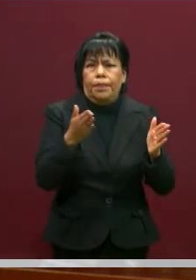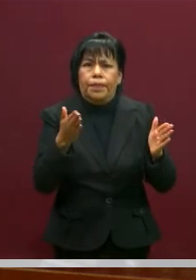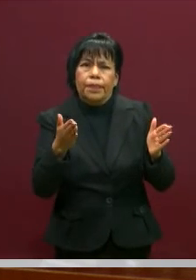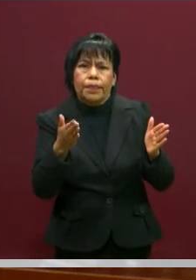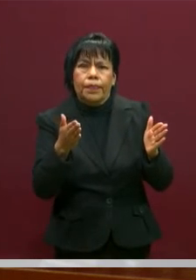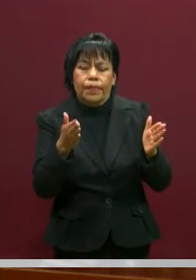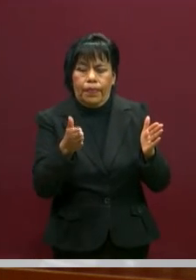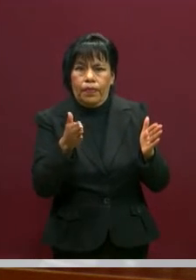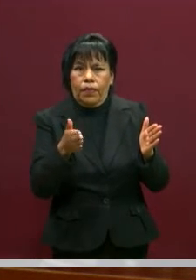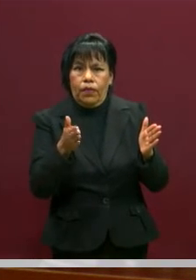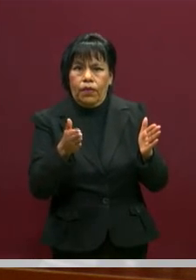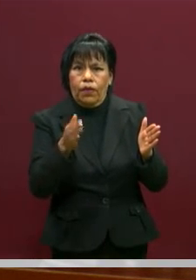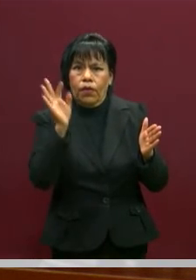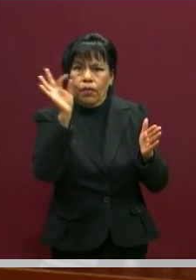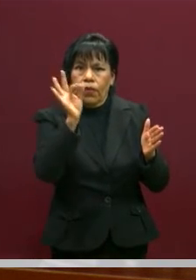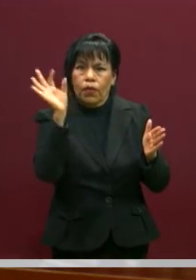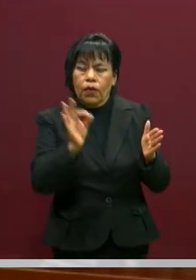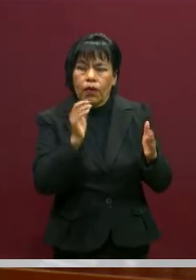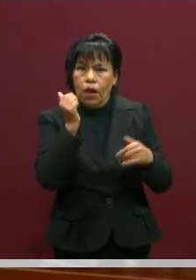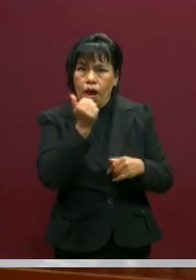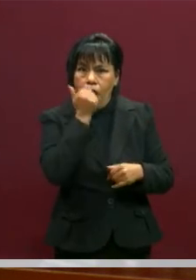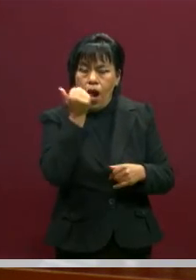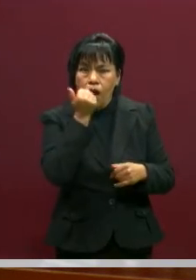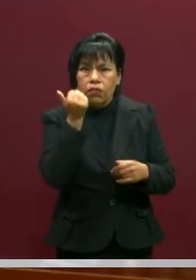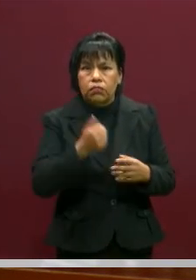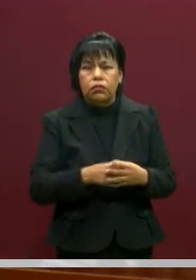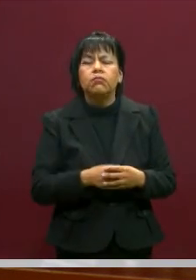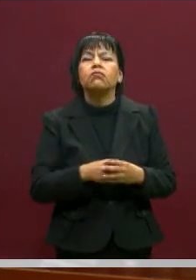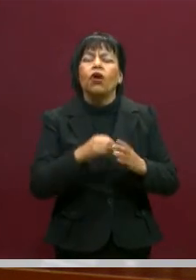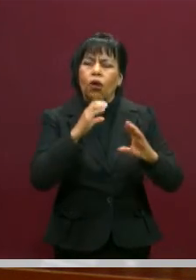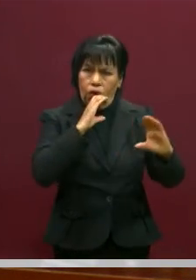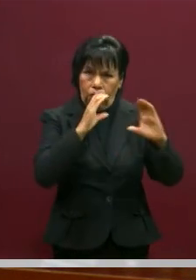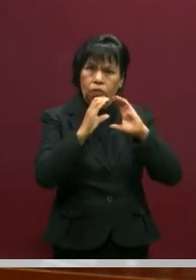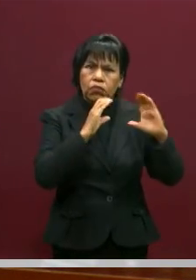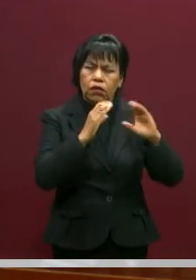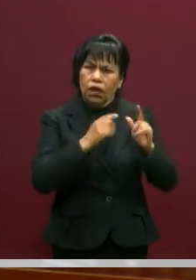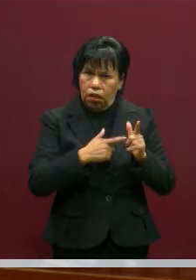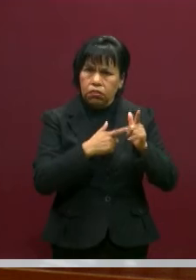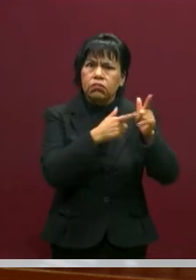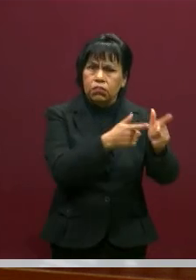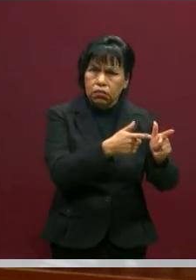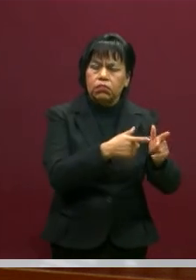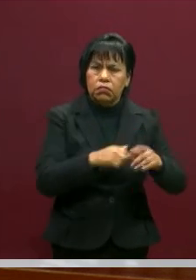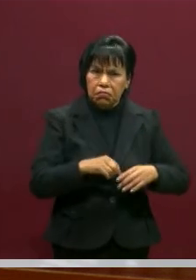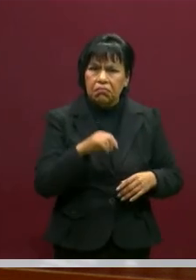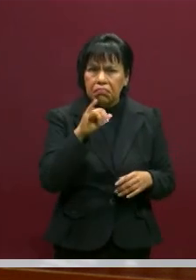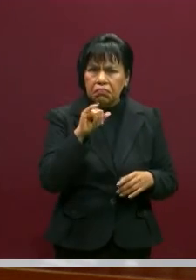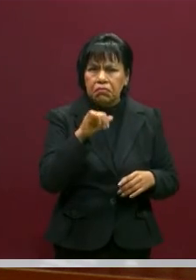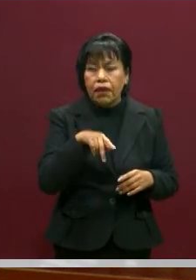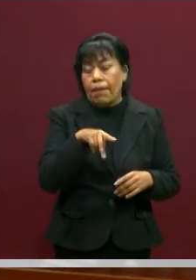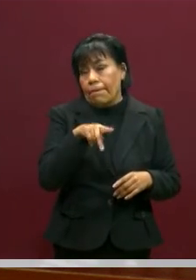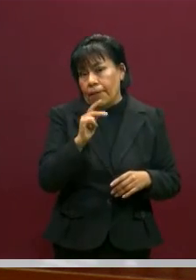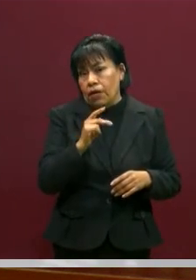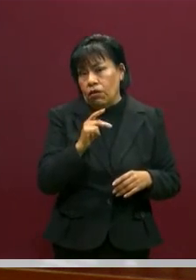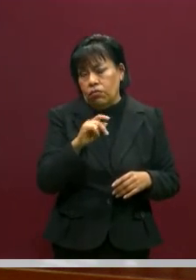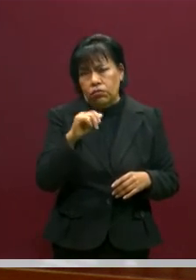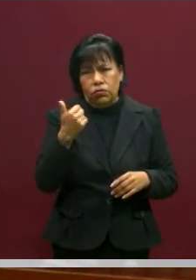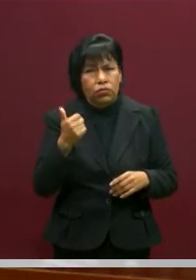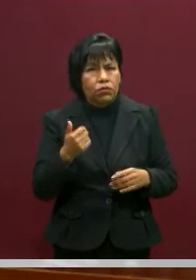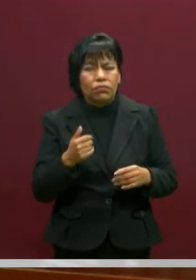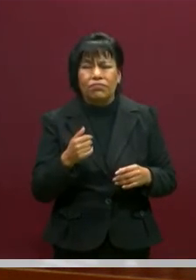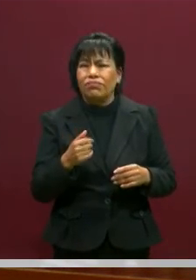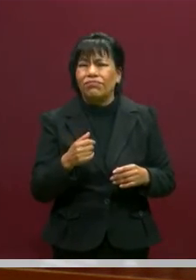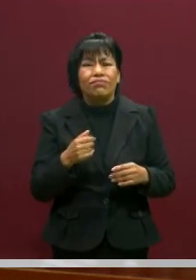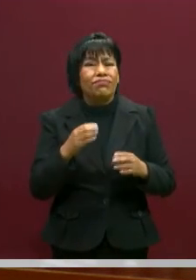el mayor porcentaje de alumnos están en comunicación permanente con sus maestros. Pero también hay otros en una